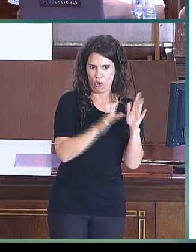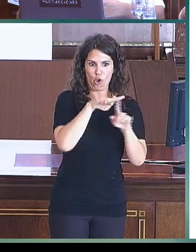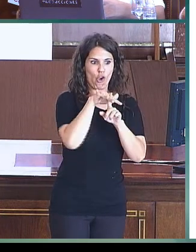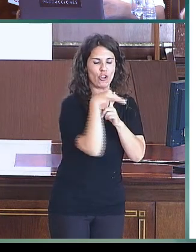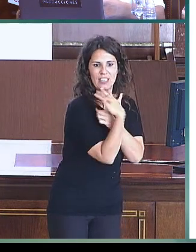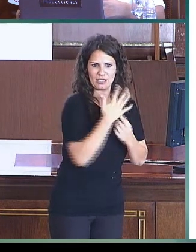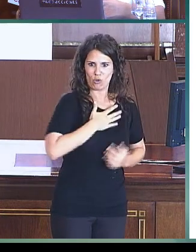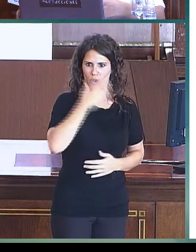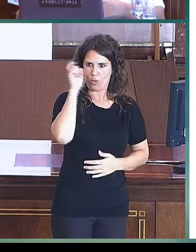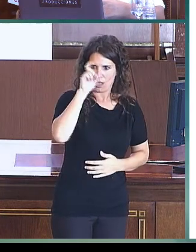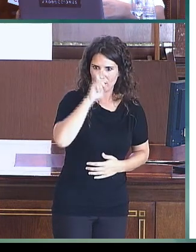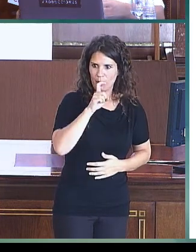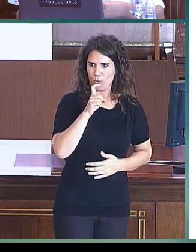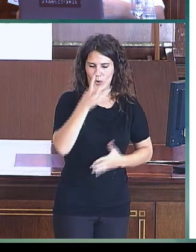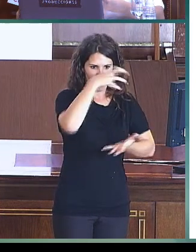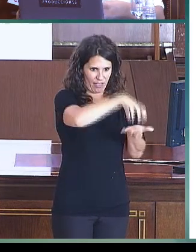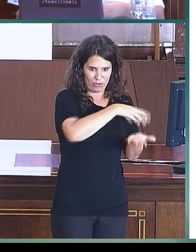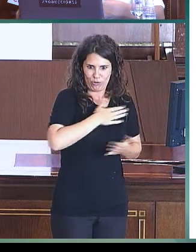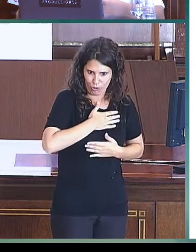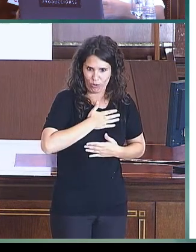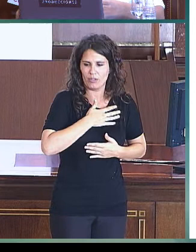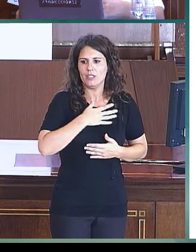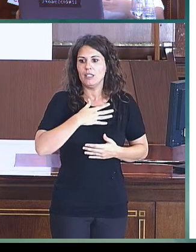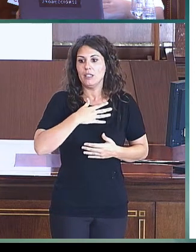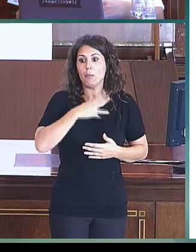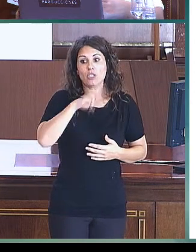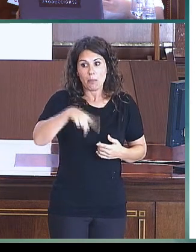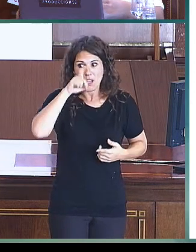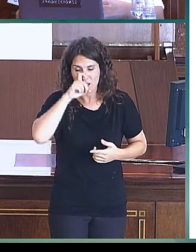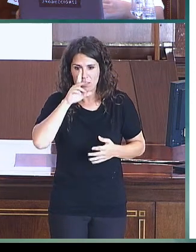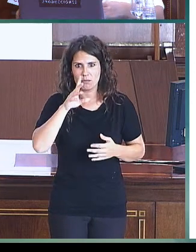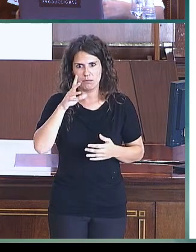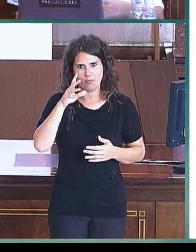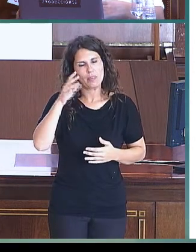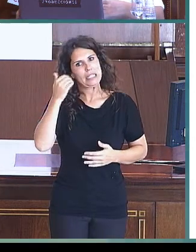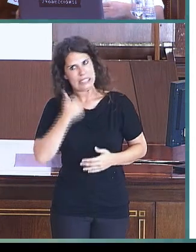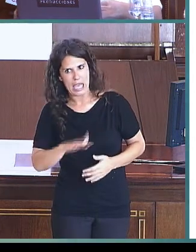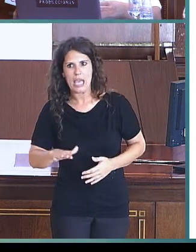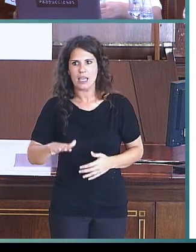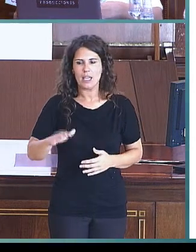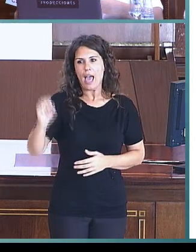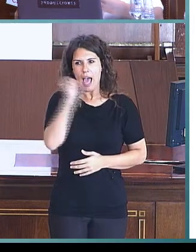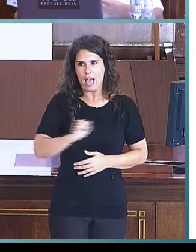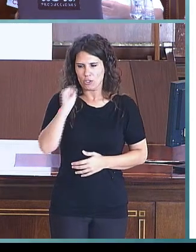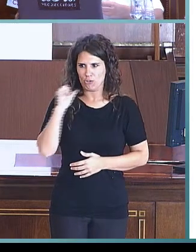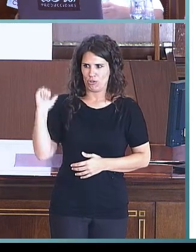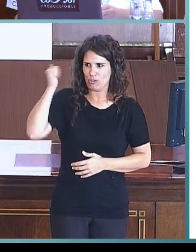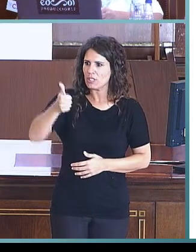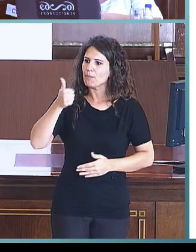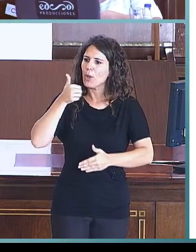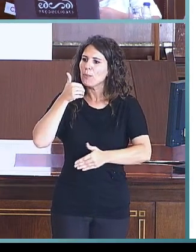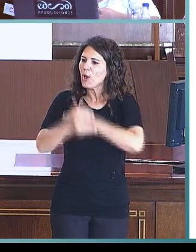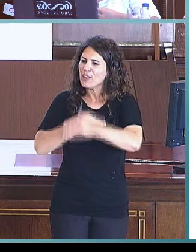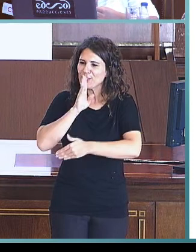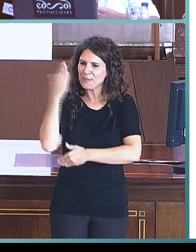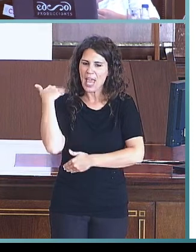educativo que nos estaba comentando Monse, y también teniendo en cuenta que llevamos ya unos años o que han pasado ya unos años de ese proceso de reflexión,